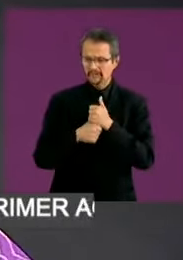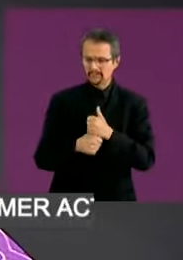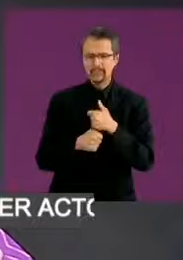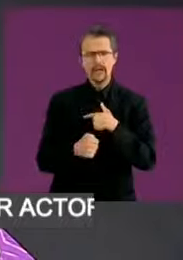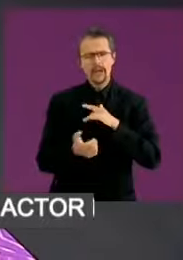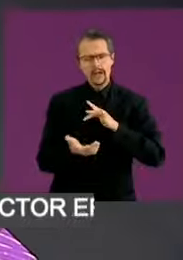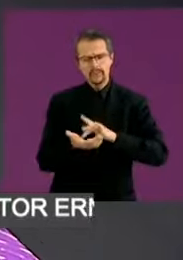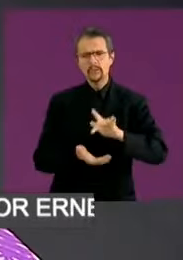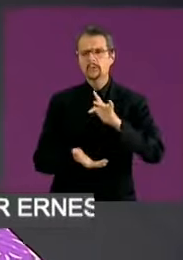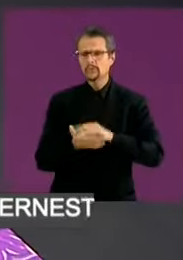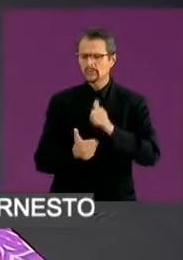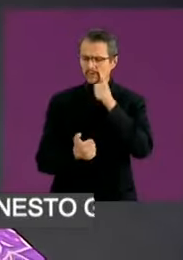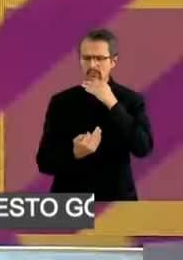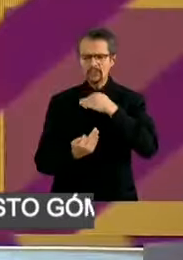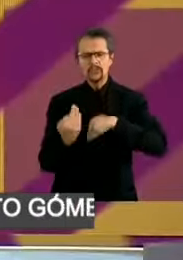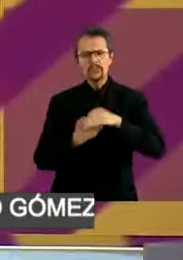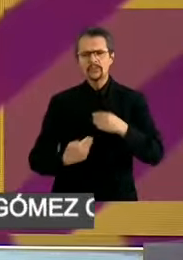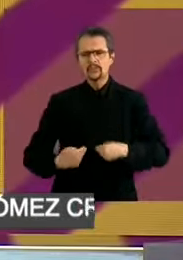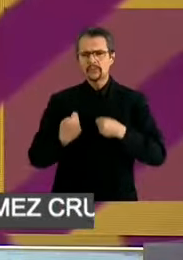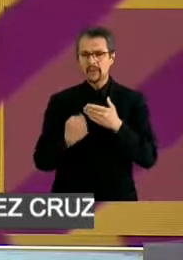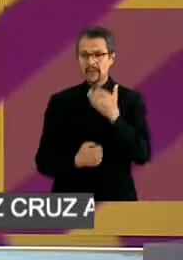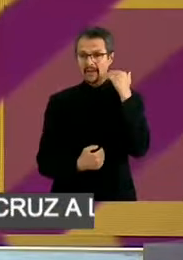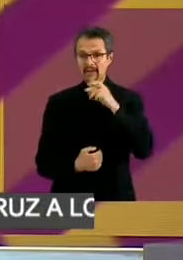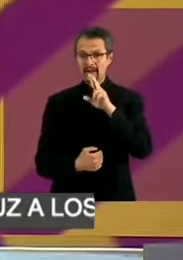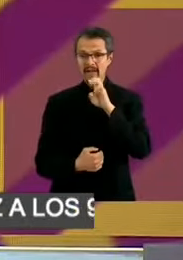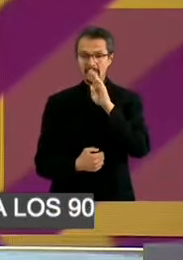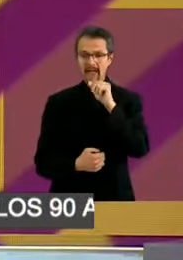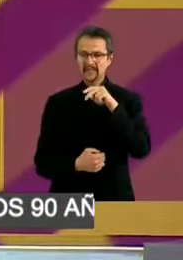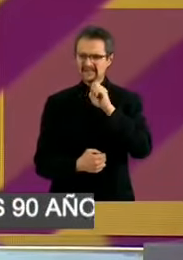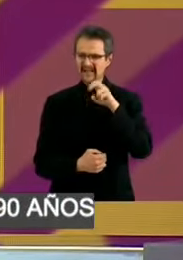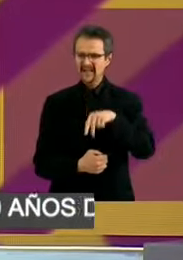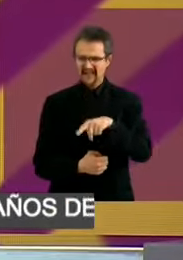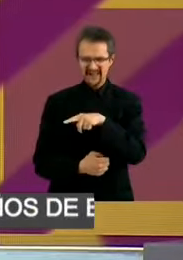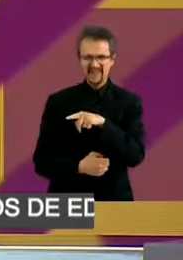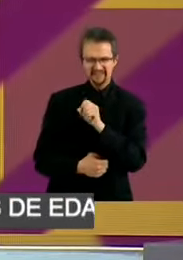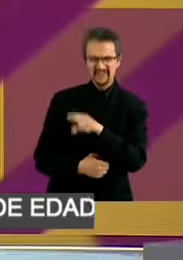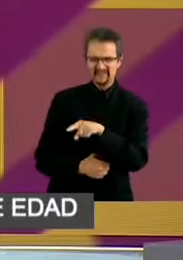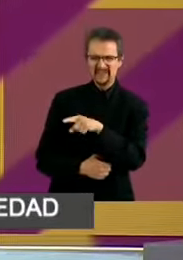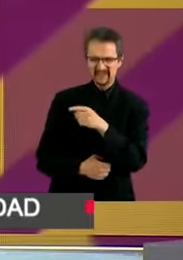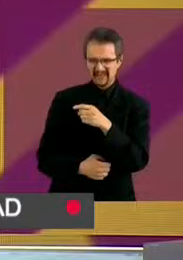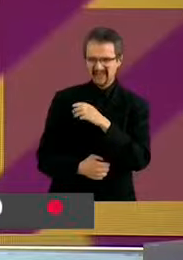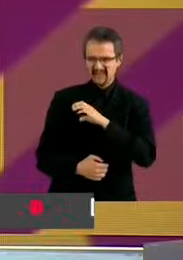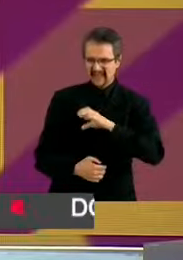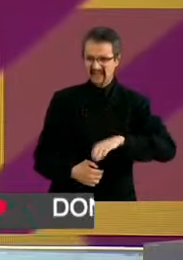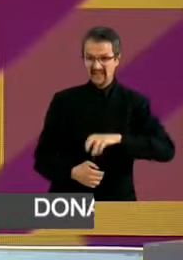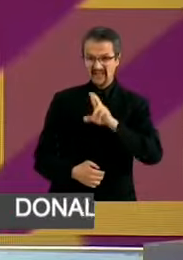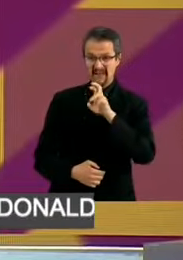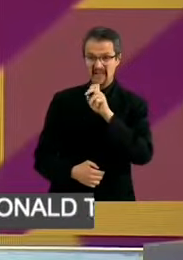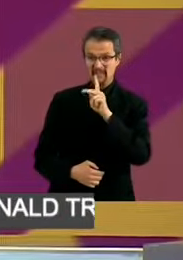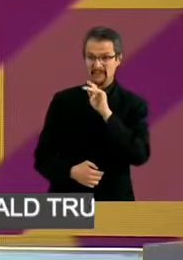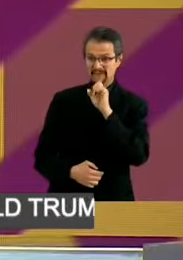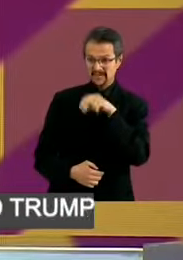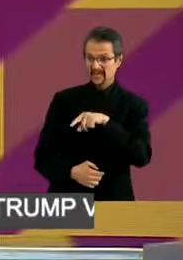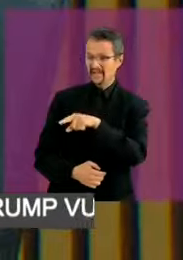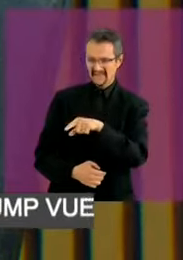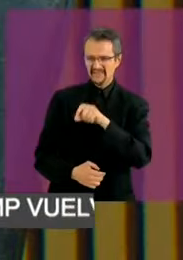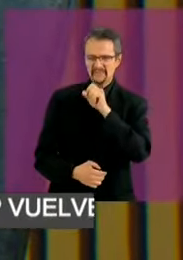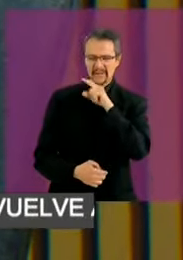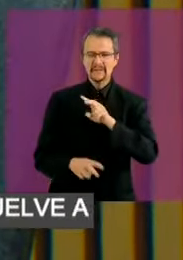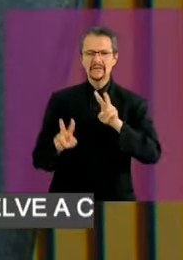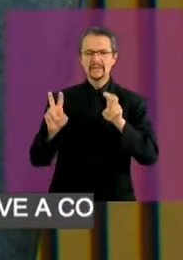Repsamen, como seguramente otros que va a plantear la candidata del PRIAN, los he aclarado. Inclusive, ha habido